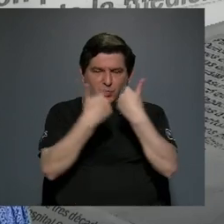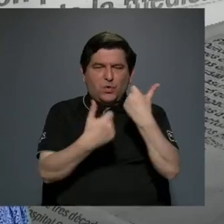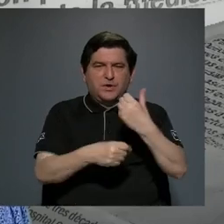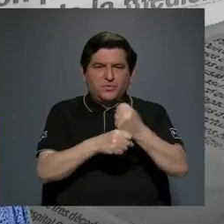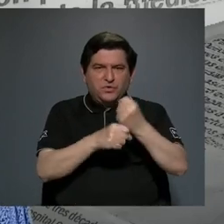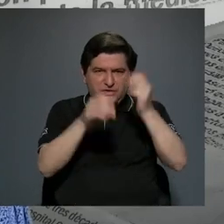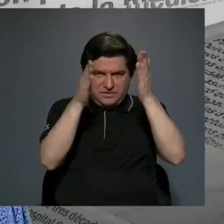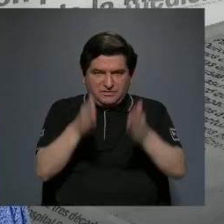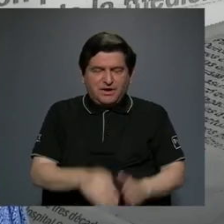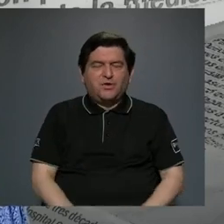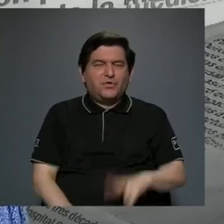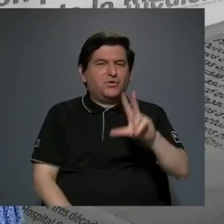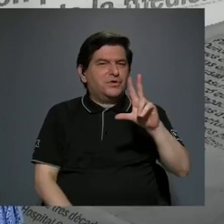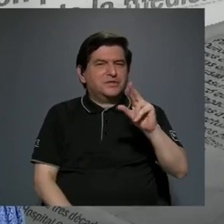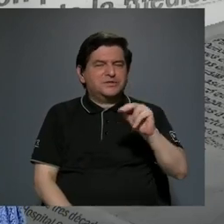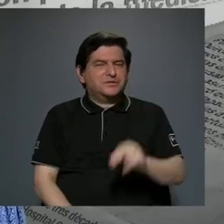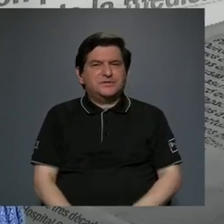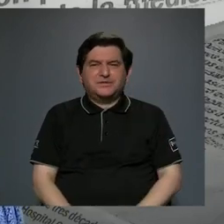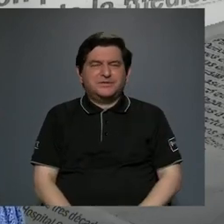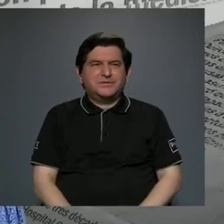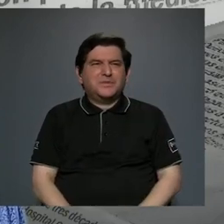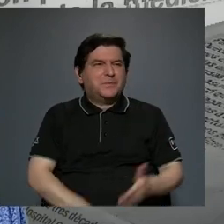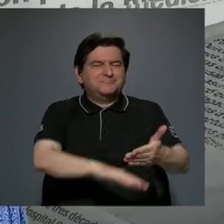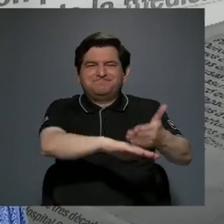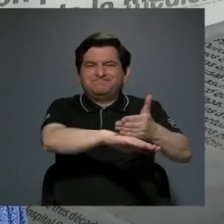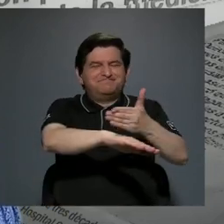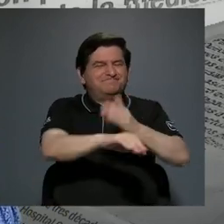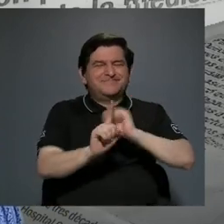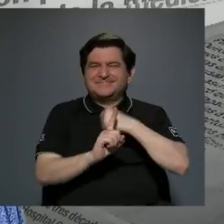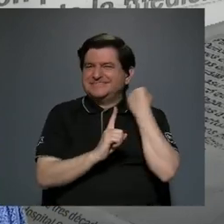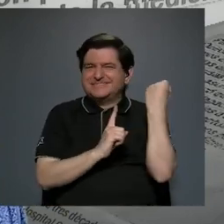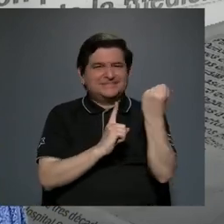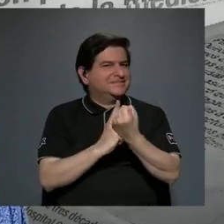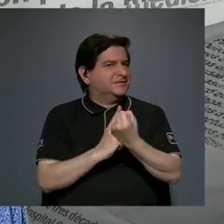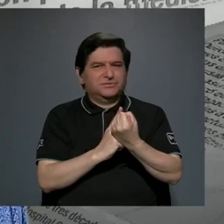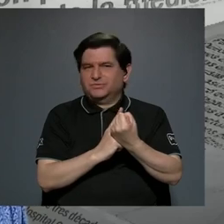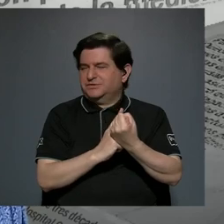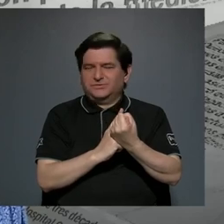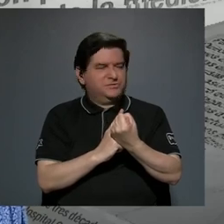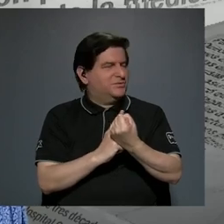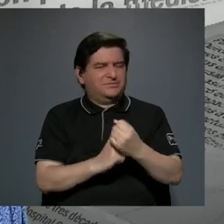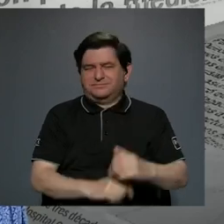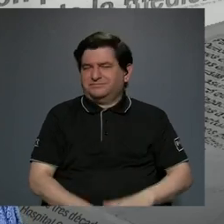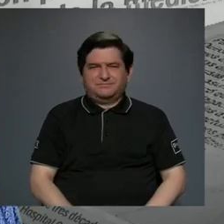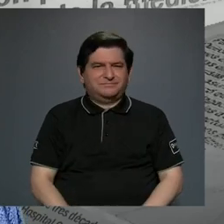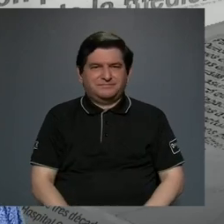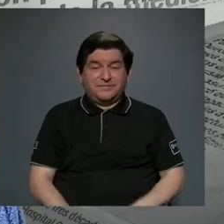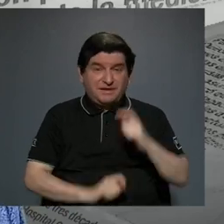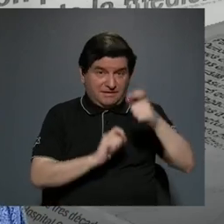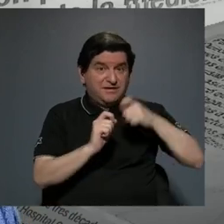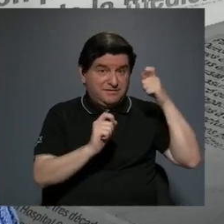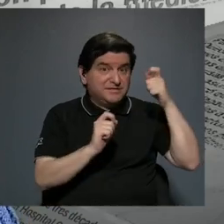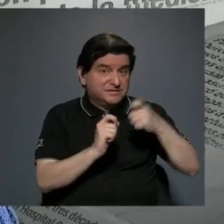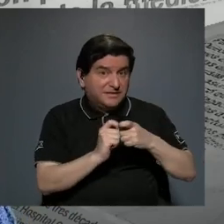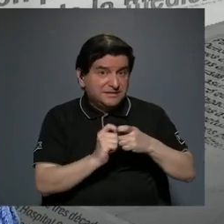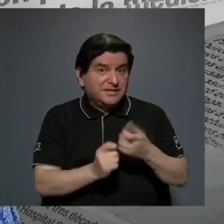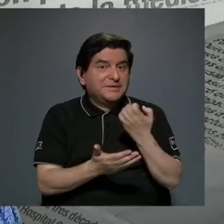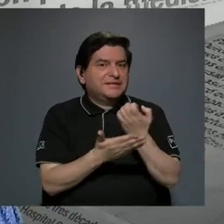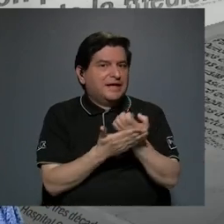realmente a alcanzar al mejoramiento de las condiciones digamoslo así concretamente